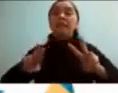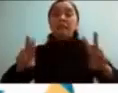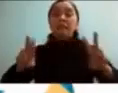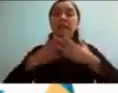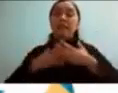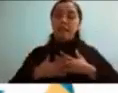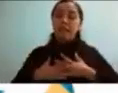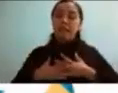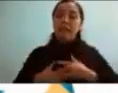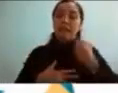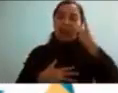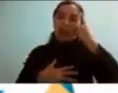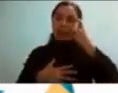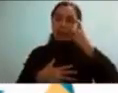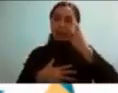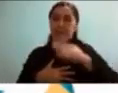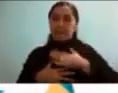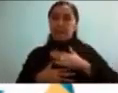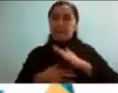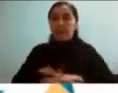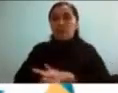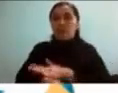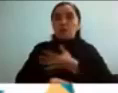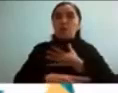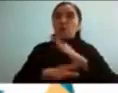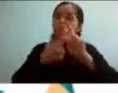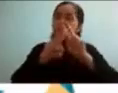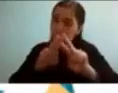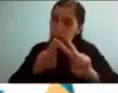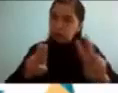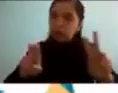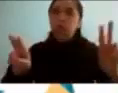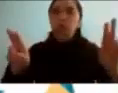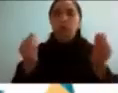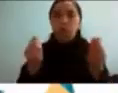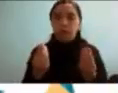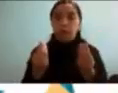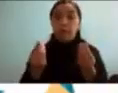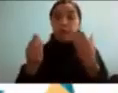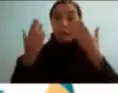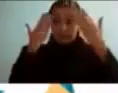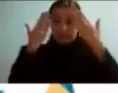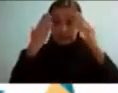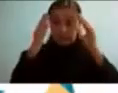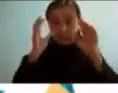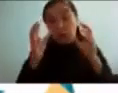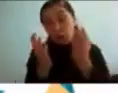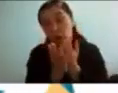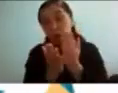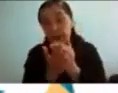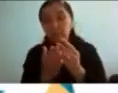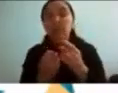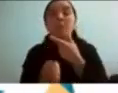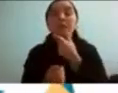creencias calmar estas emociones desde el punto de vista terapéutico va a facilitar el procesamiento atencional